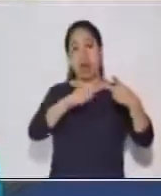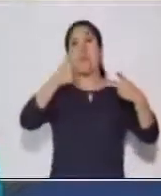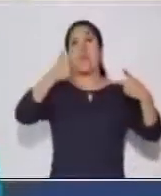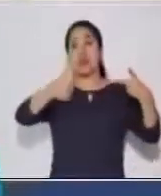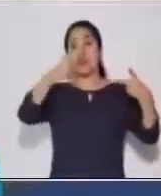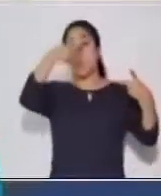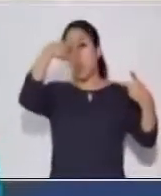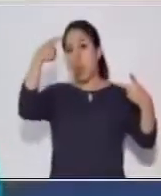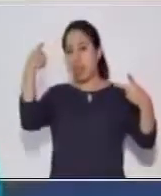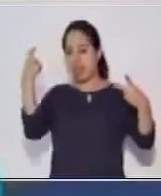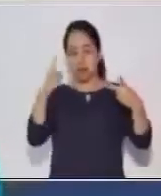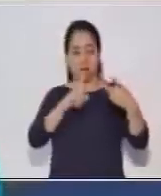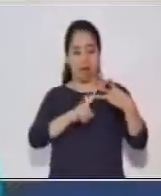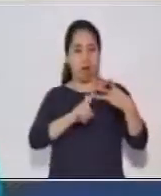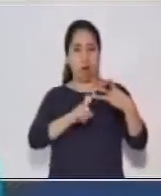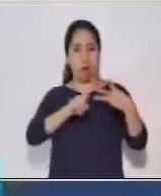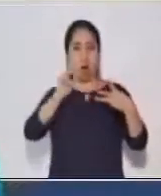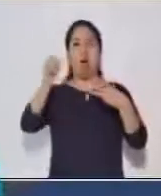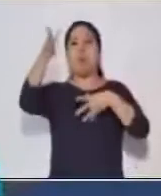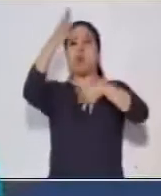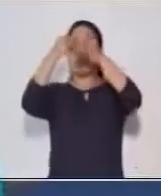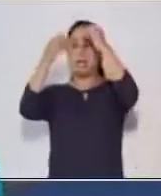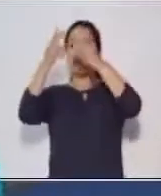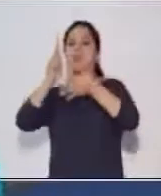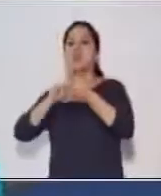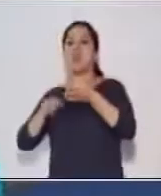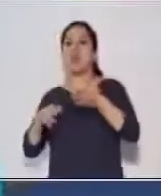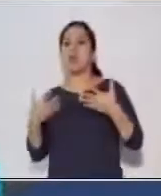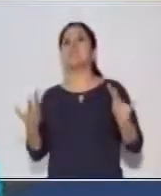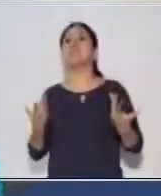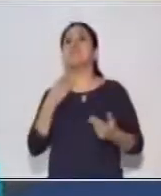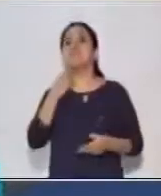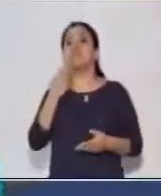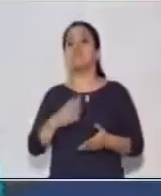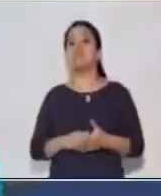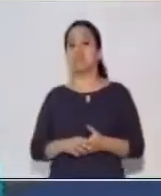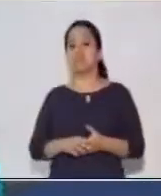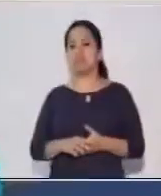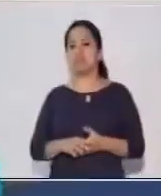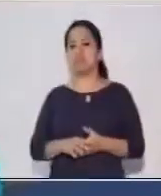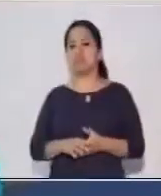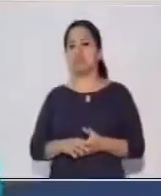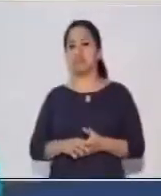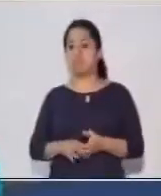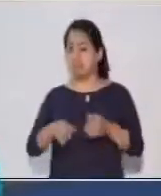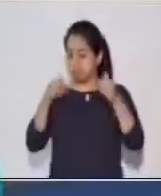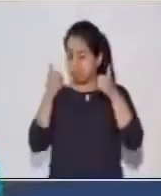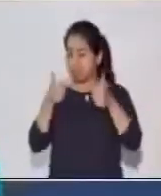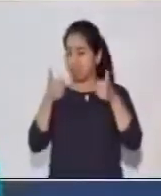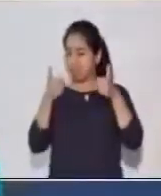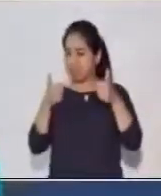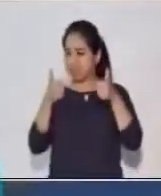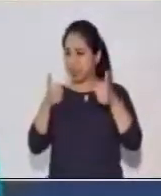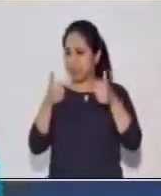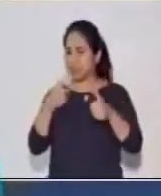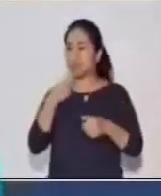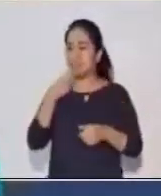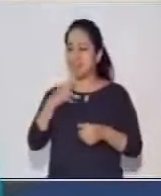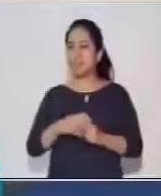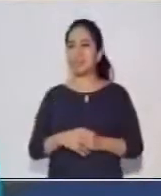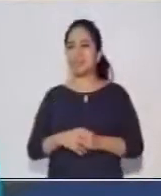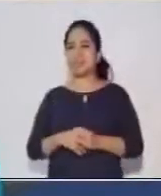trabajo? ¿O por qué aprendió a leer? Muy bien, excelente. Muy bien.